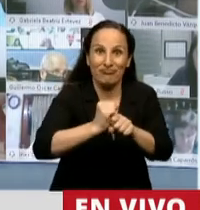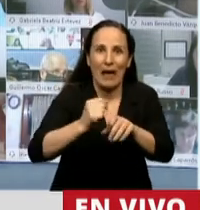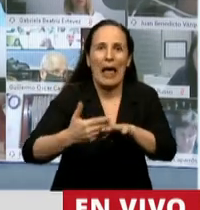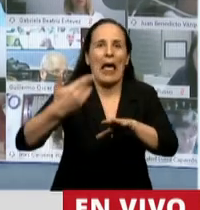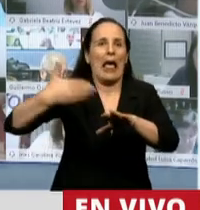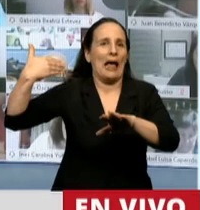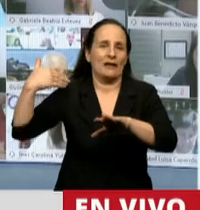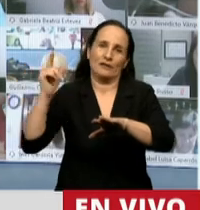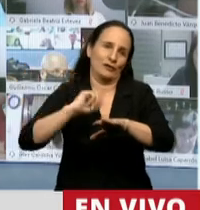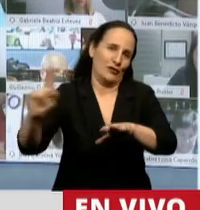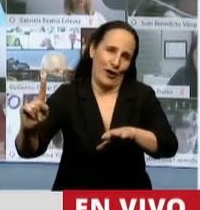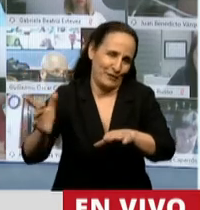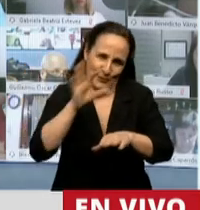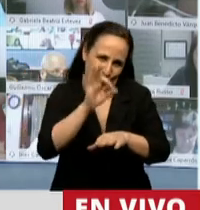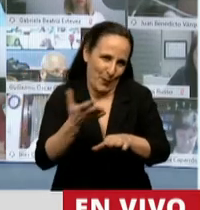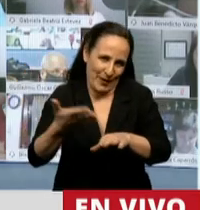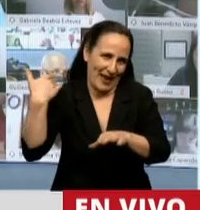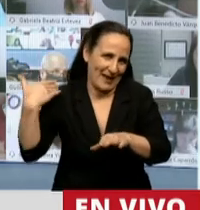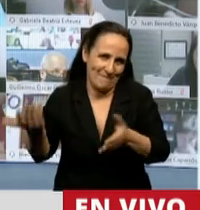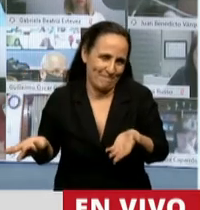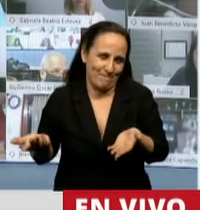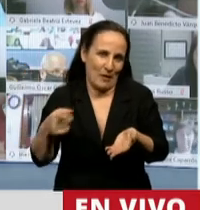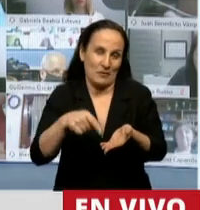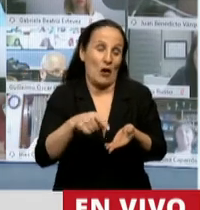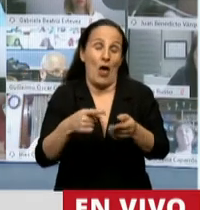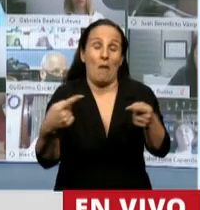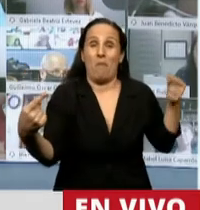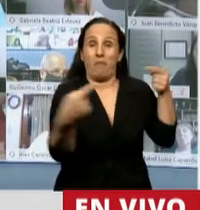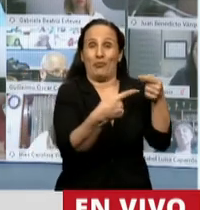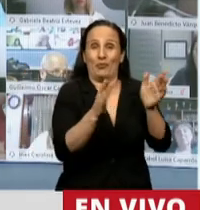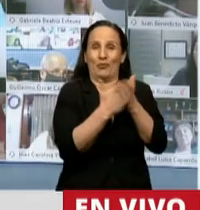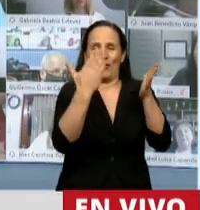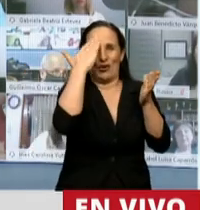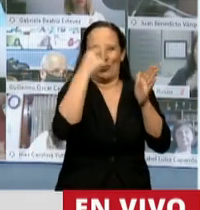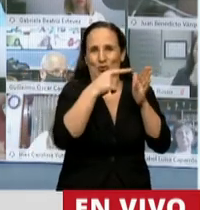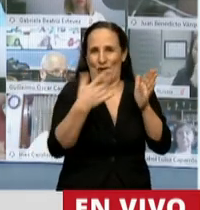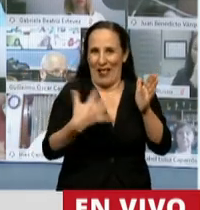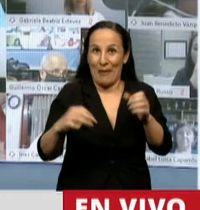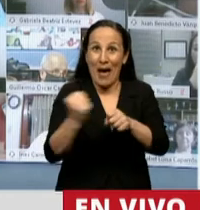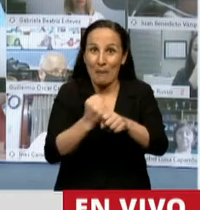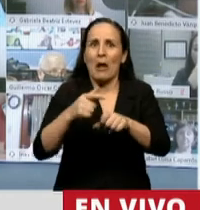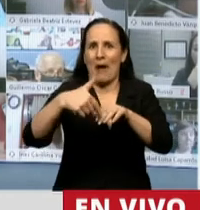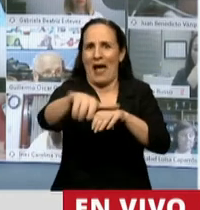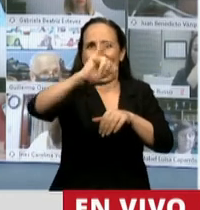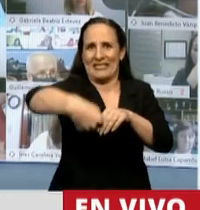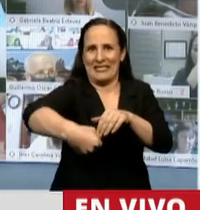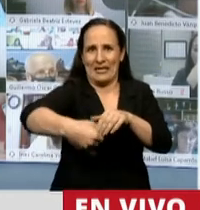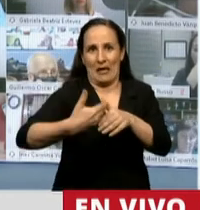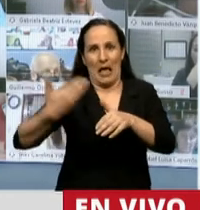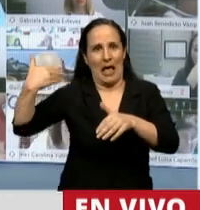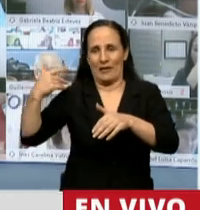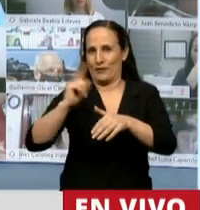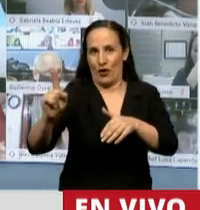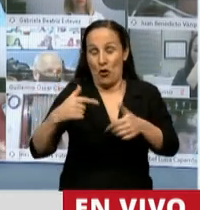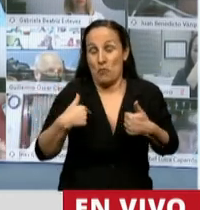porque si no podría devenir inconstitucional casi con seguridad o sea que esta ley se va a aplicar